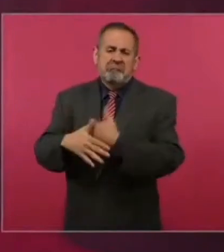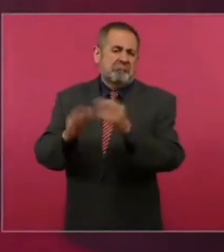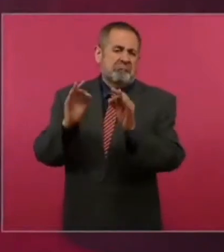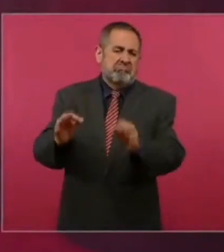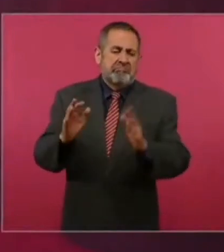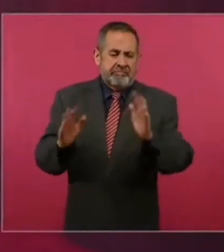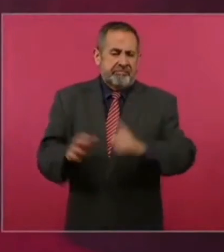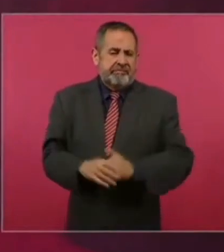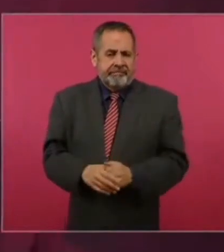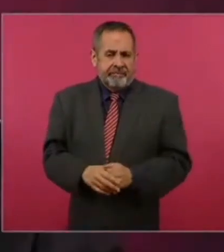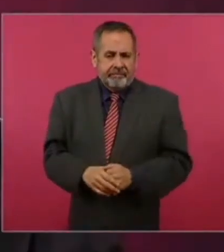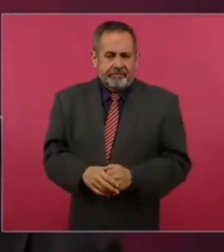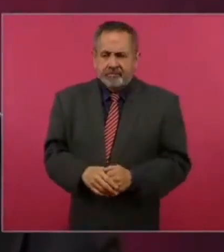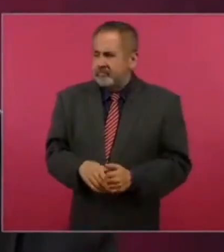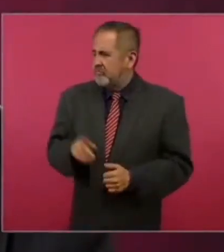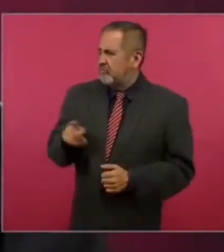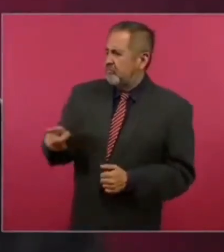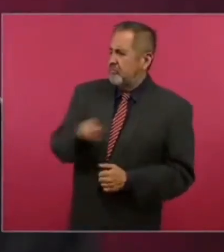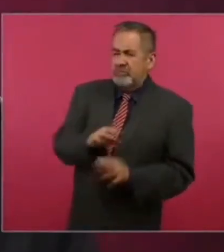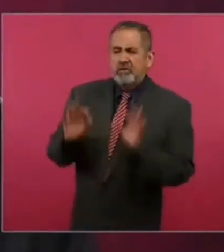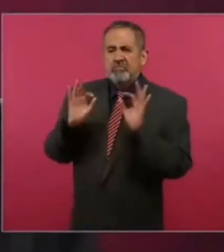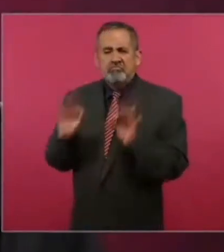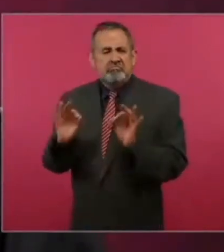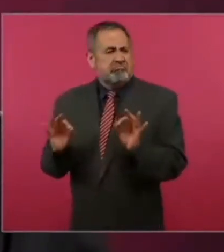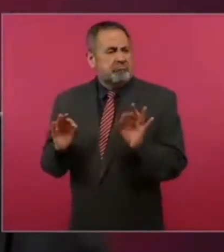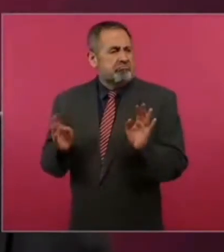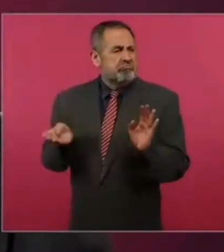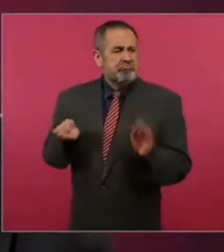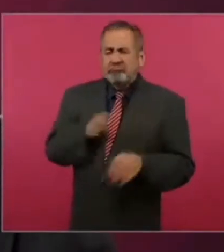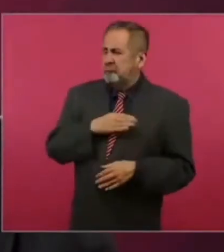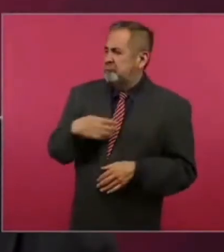Estamos bien y de buenas.